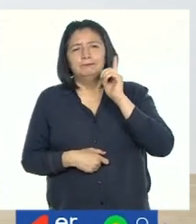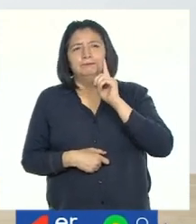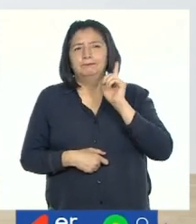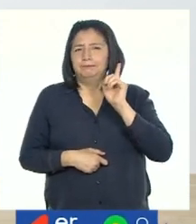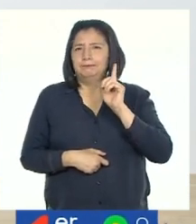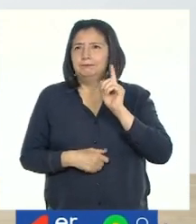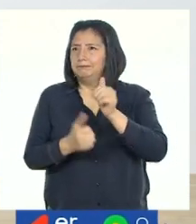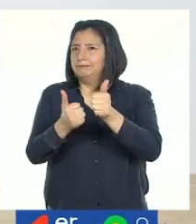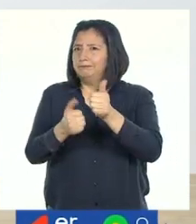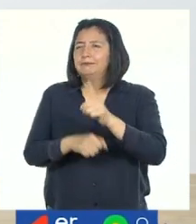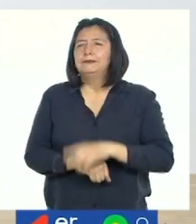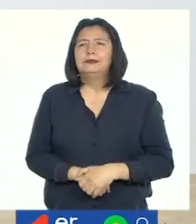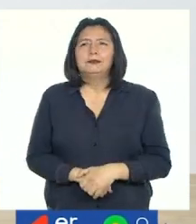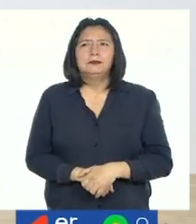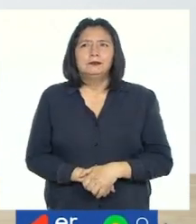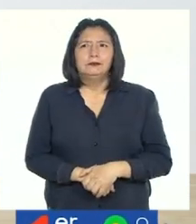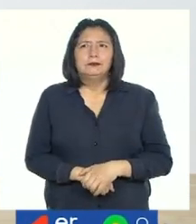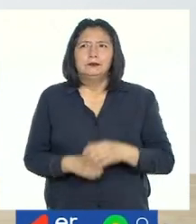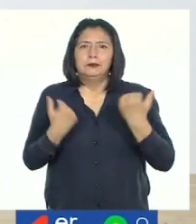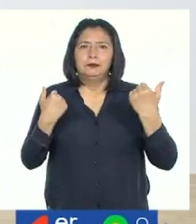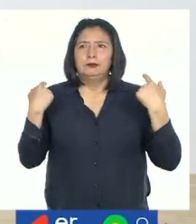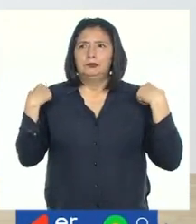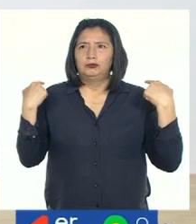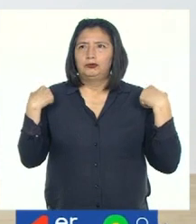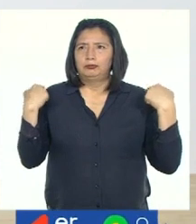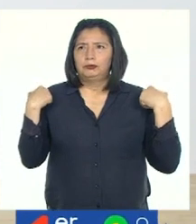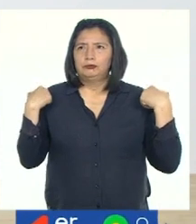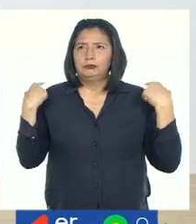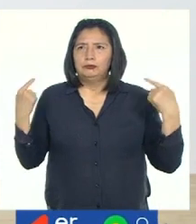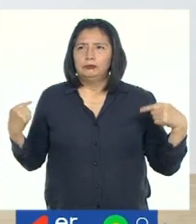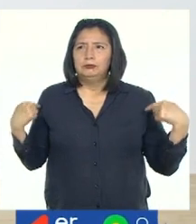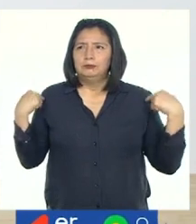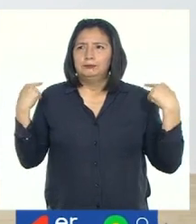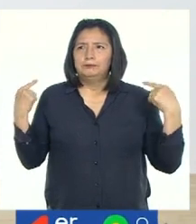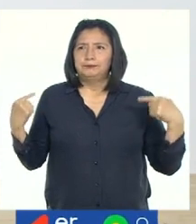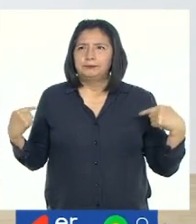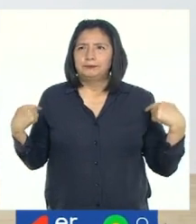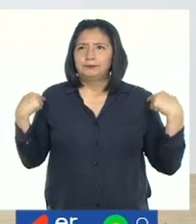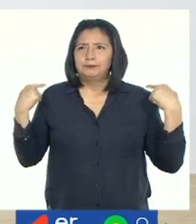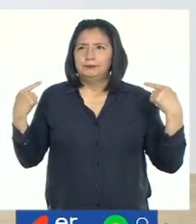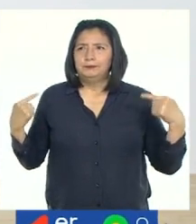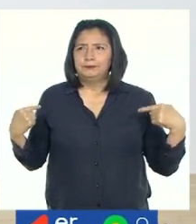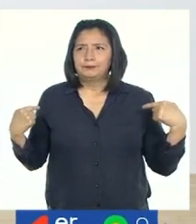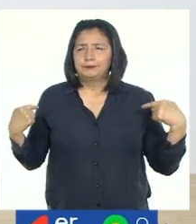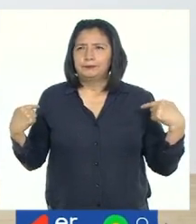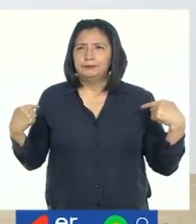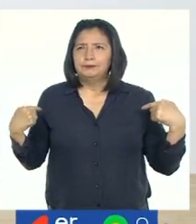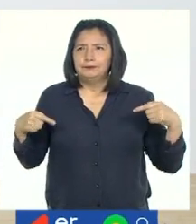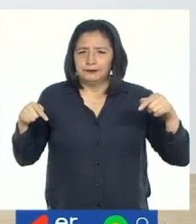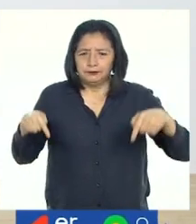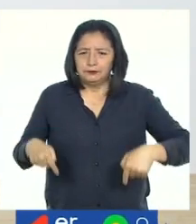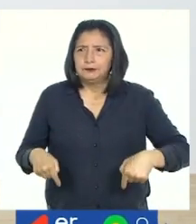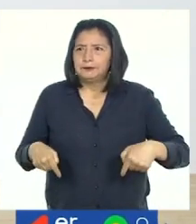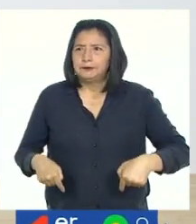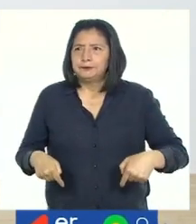Muy bien. Pasamos a los hombros, rodillas,